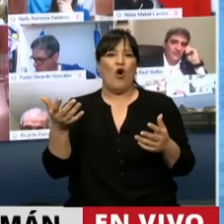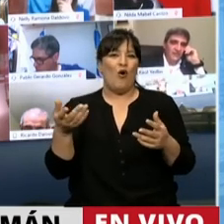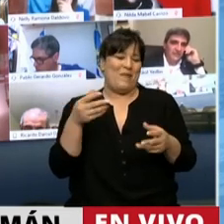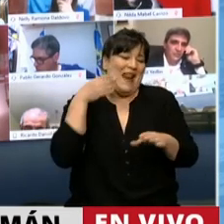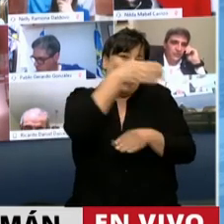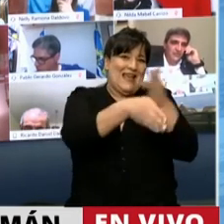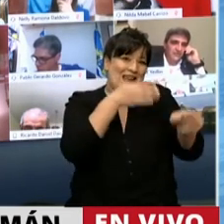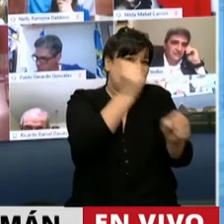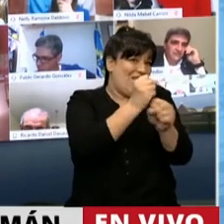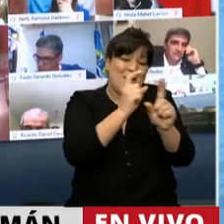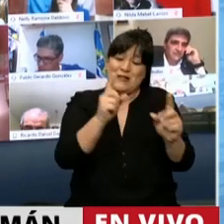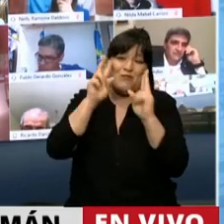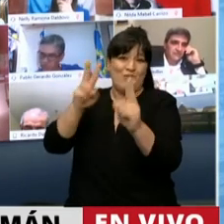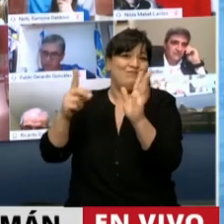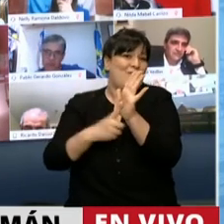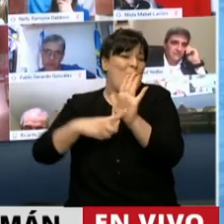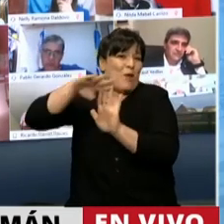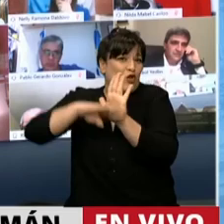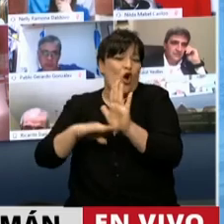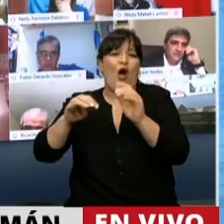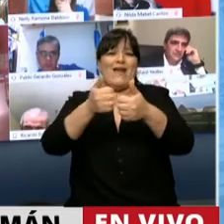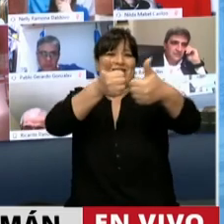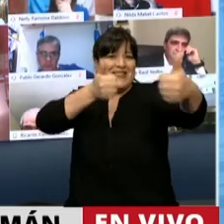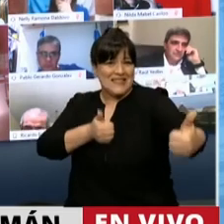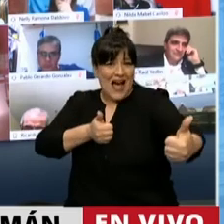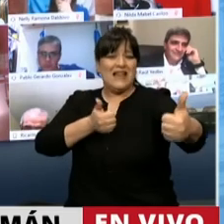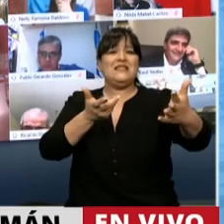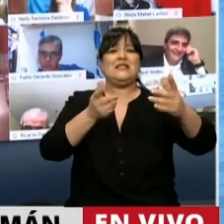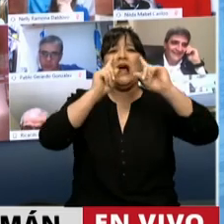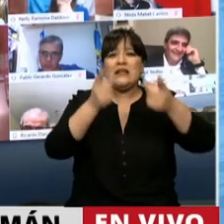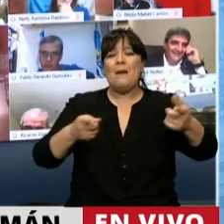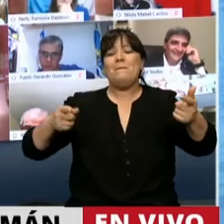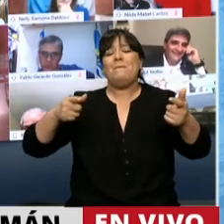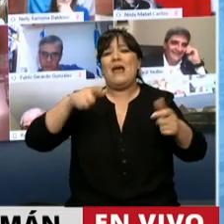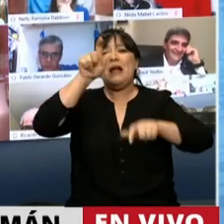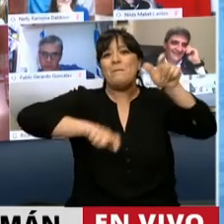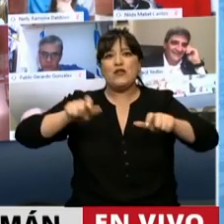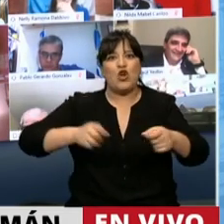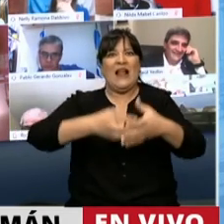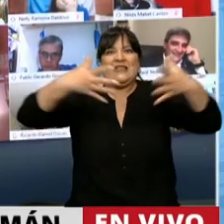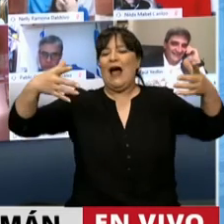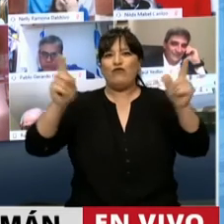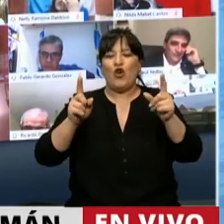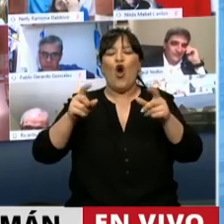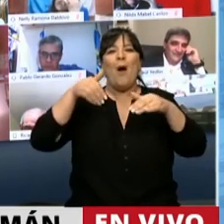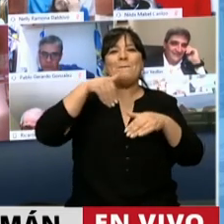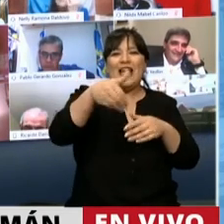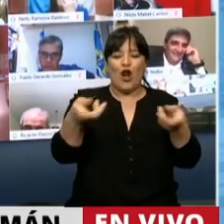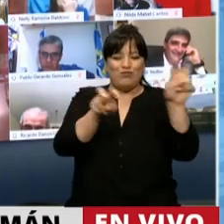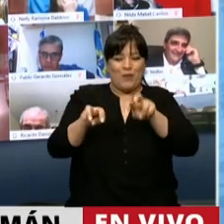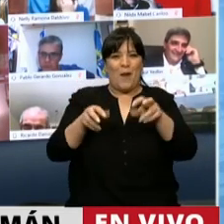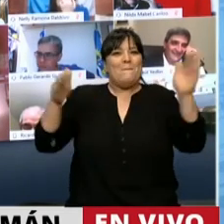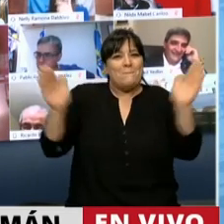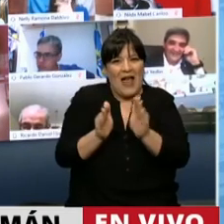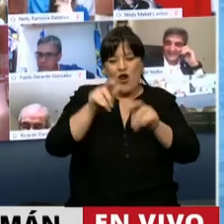decía el protocolo, con distanciamientos, con menor gente dentro de los micros, y eso también